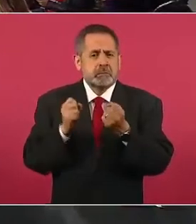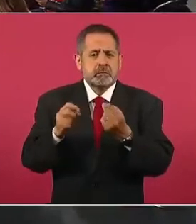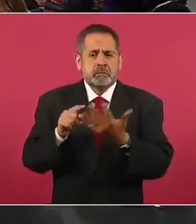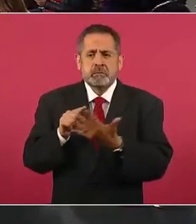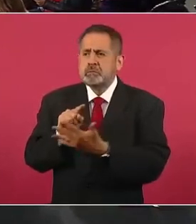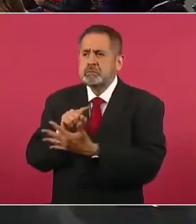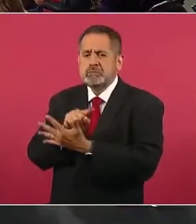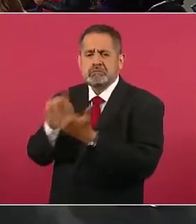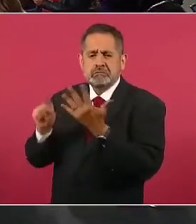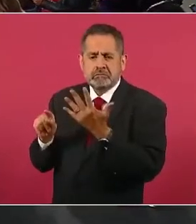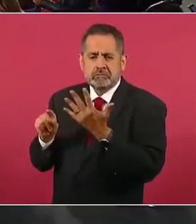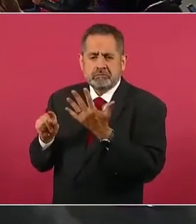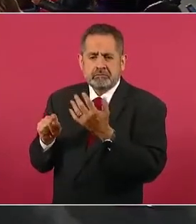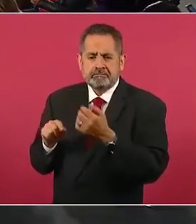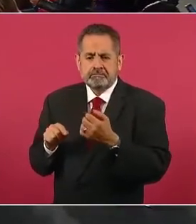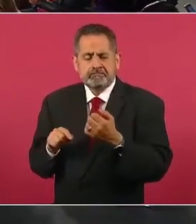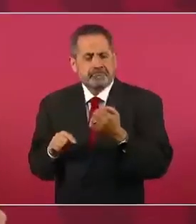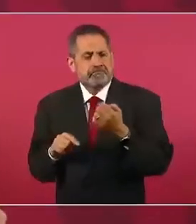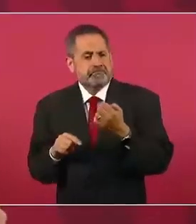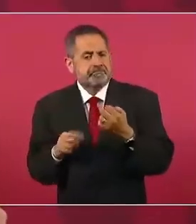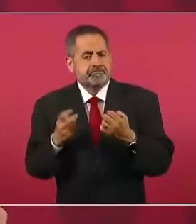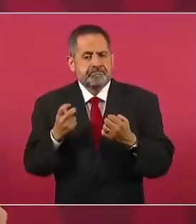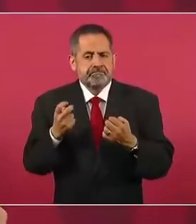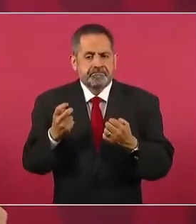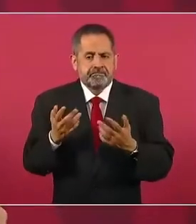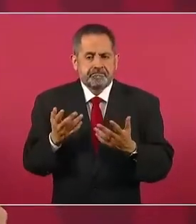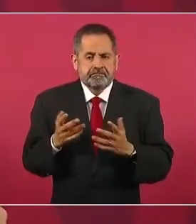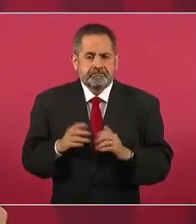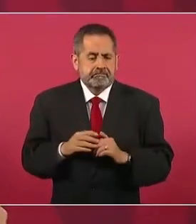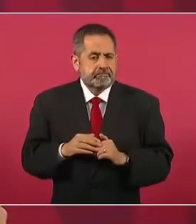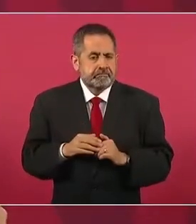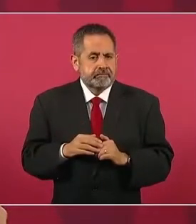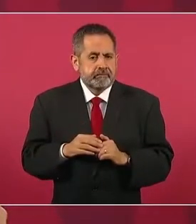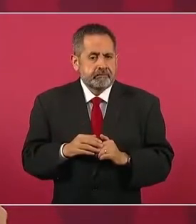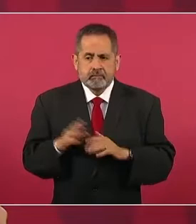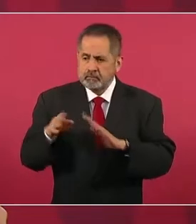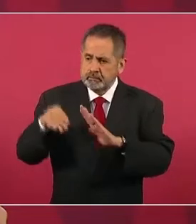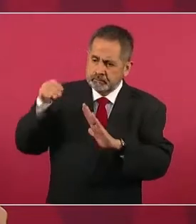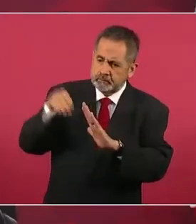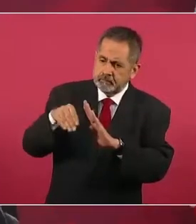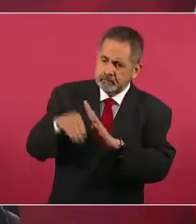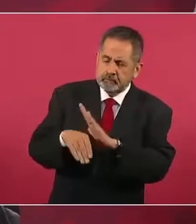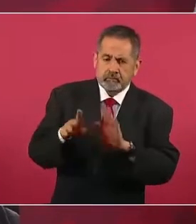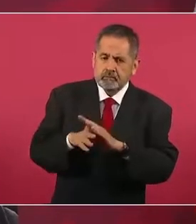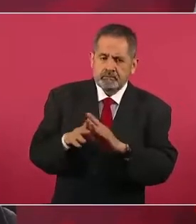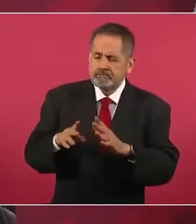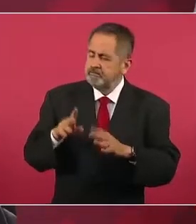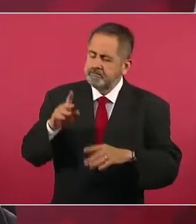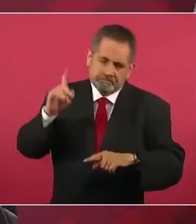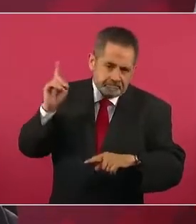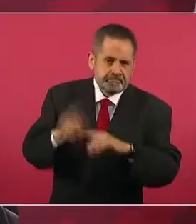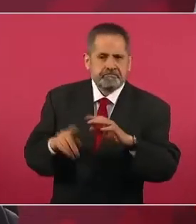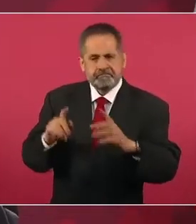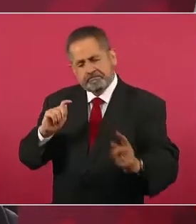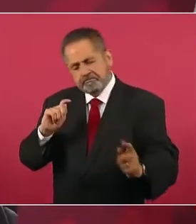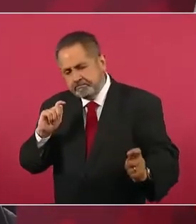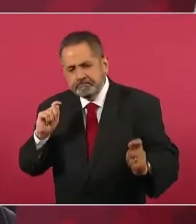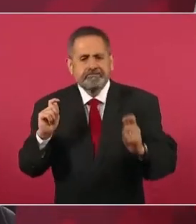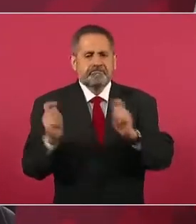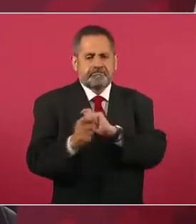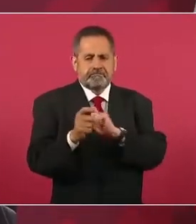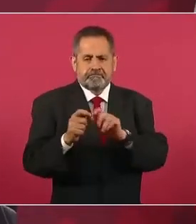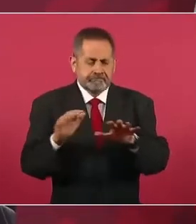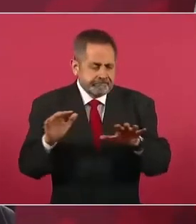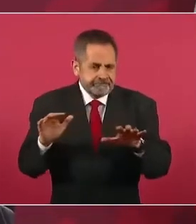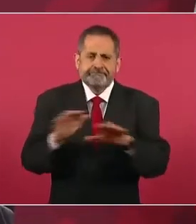Por eso una decadencia sólo se puede enfrentar con una transformación. Y